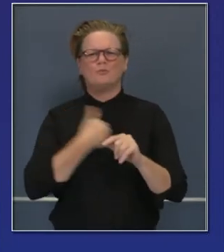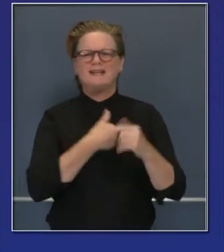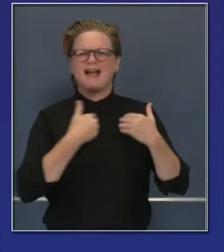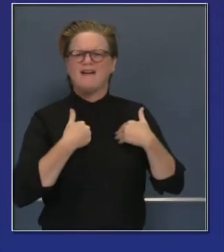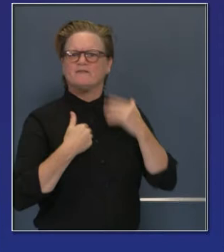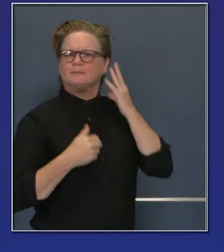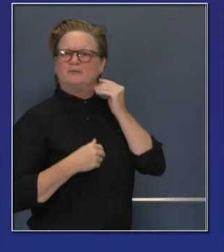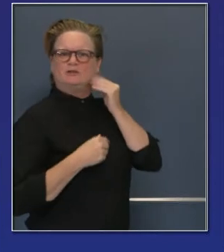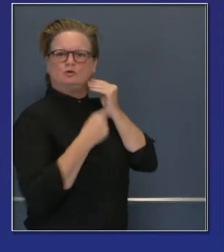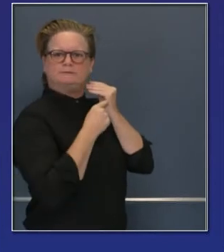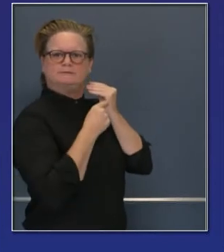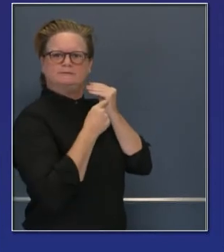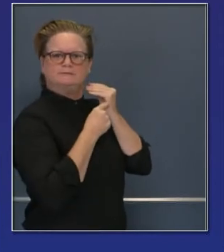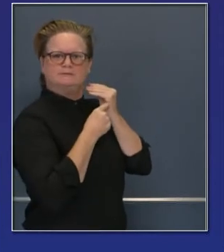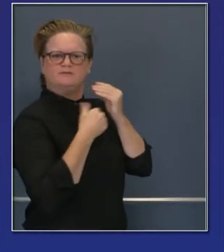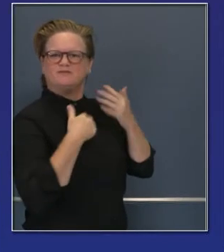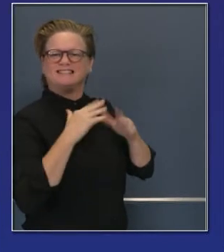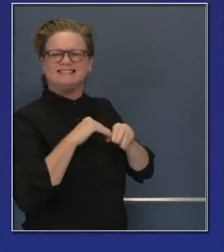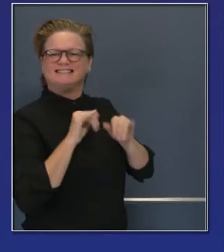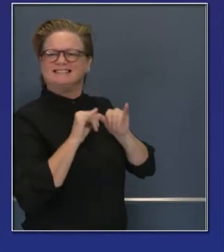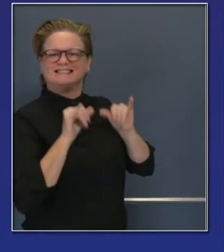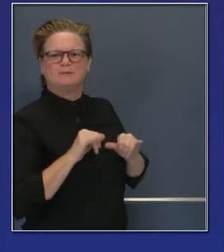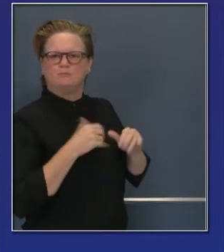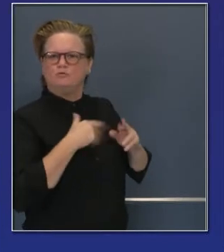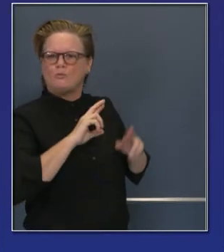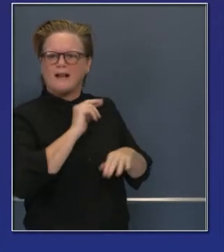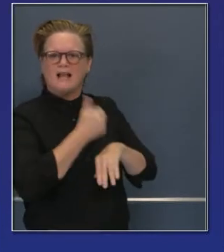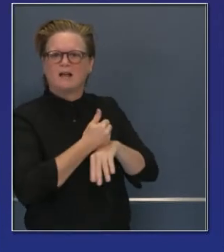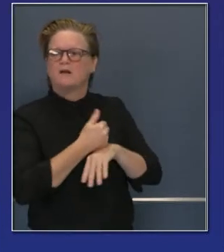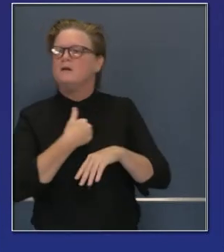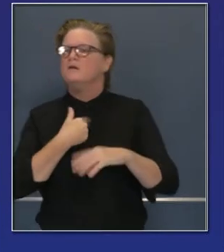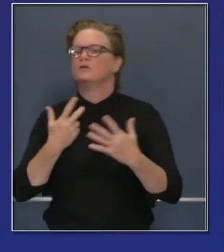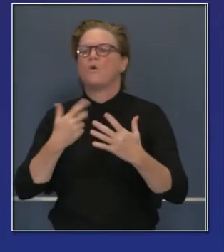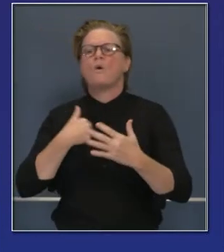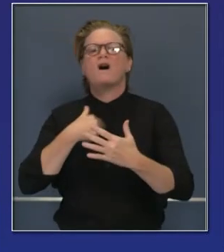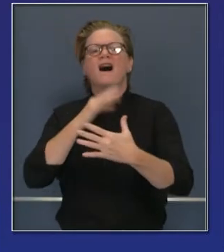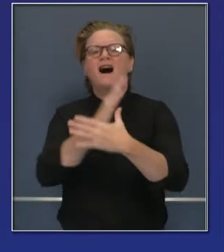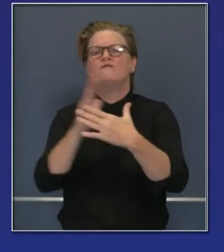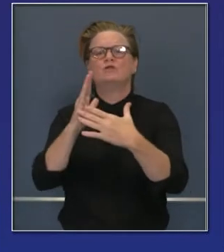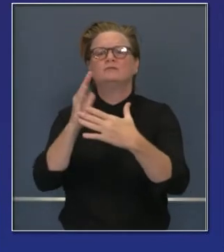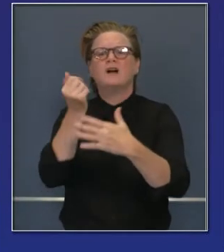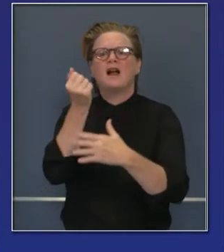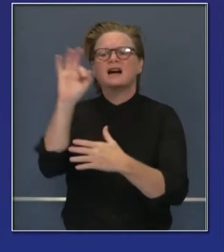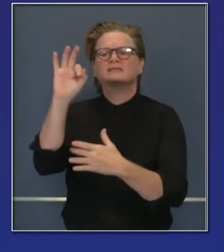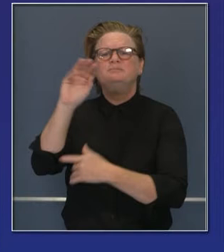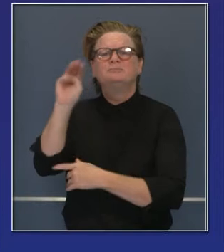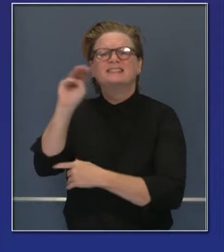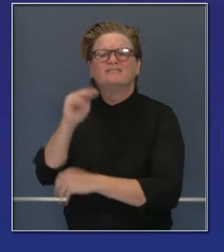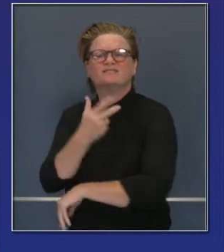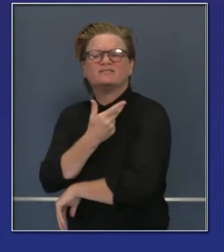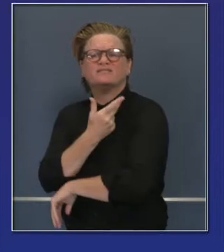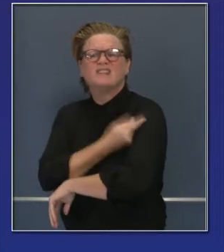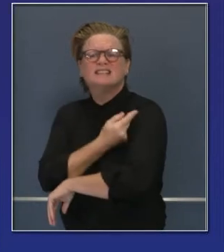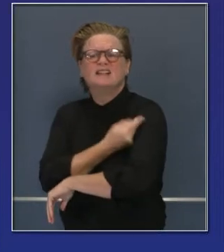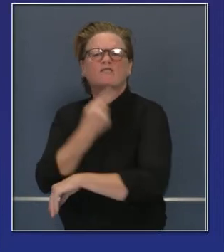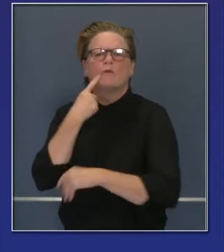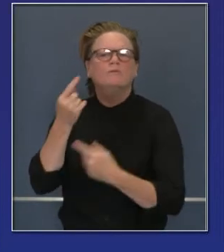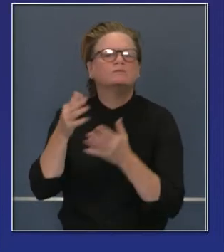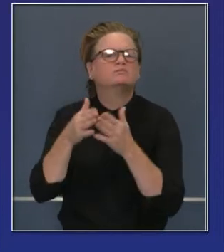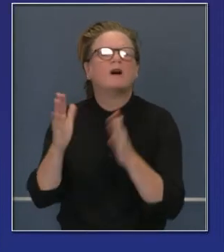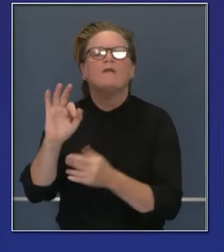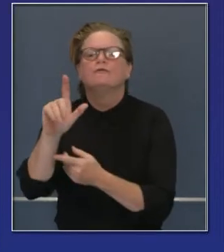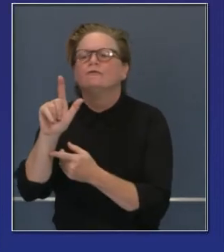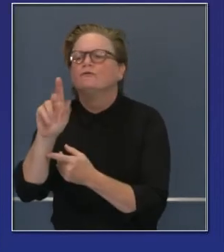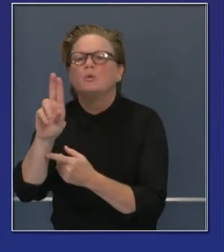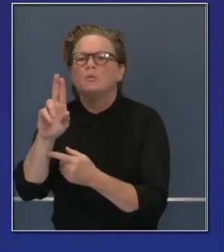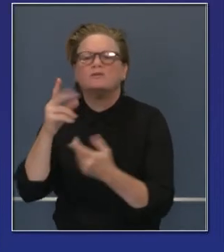día hemos ya proporcionado 19 millones de vacunas de influenza y estas dosis son administradas dentro de los 90 120 días